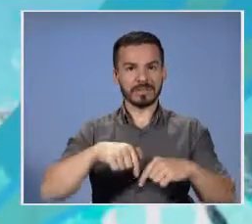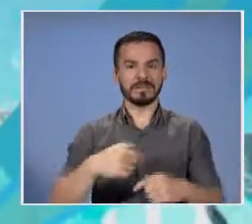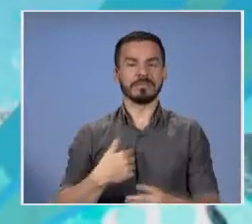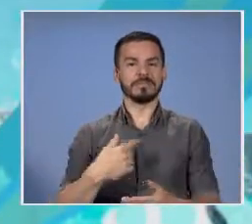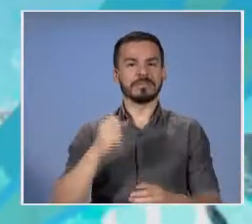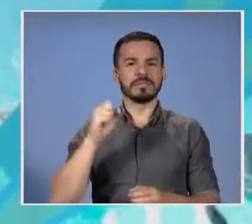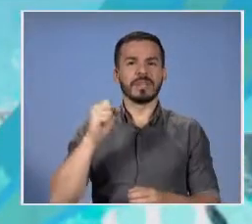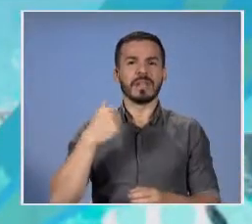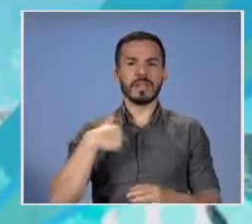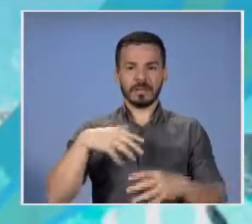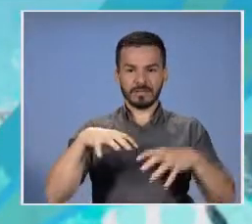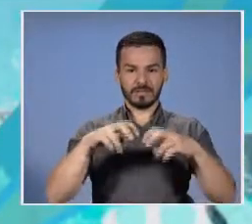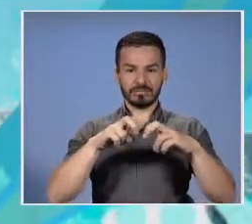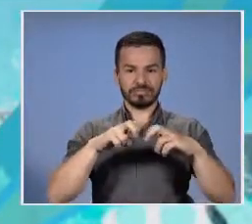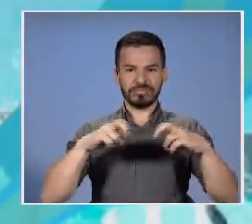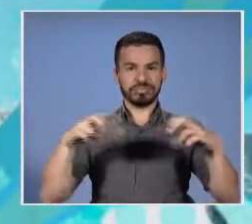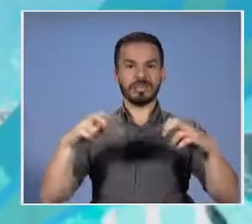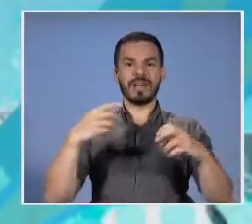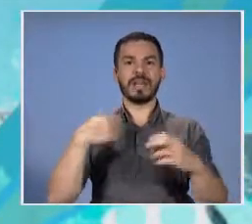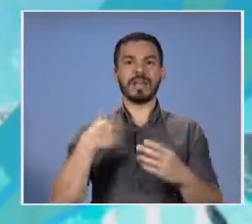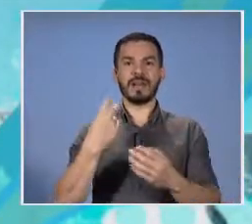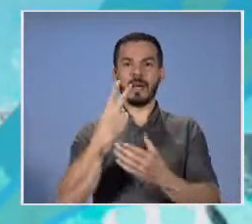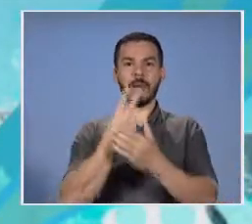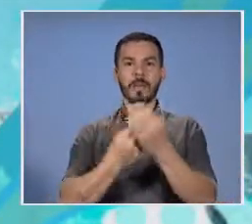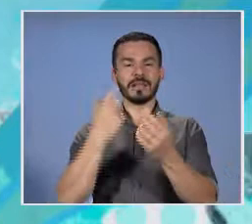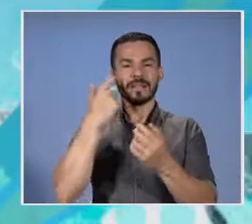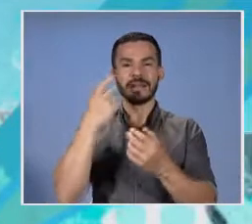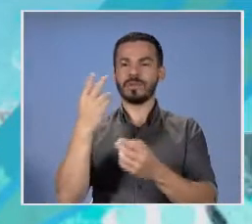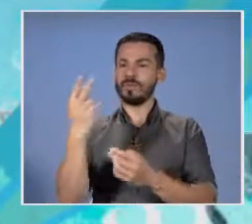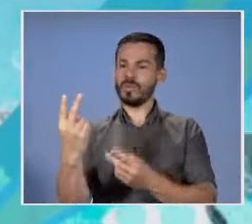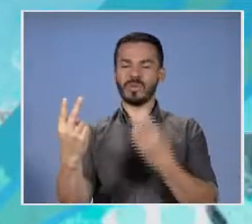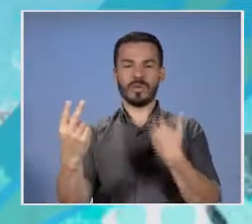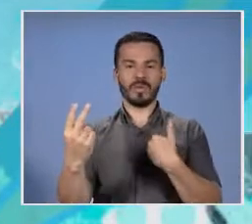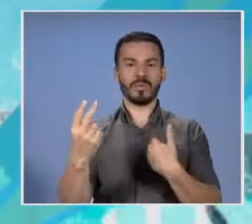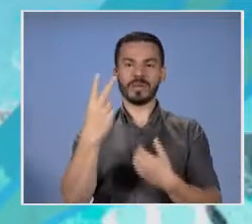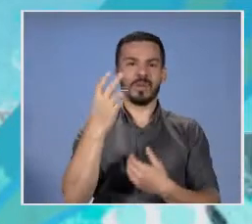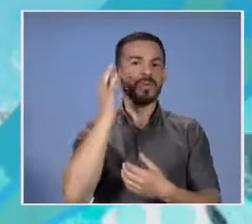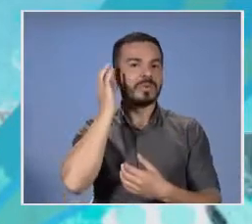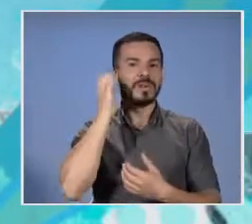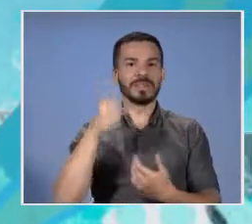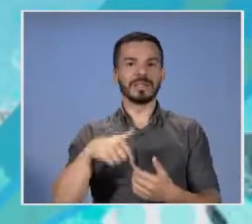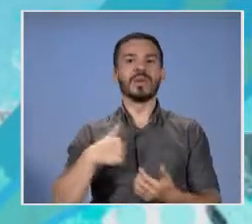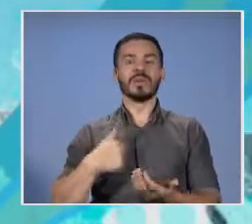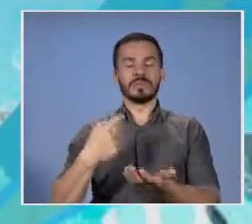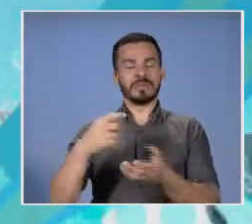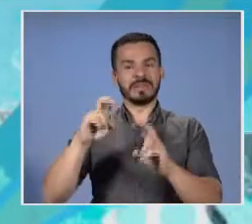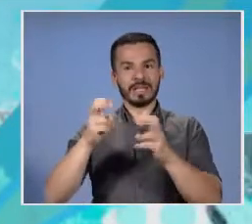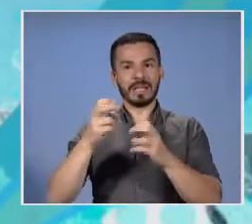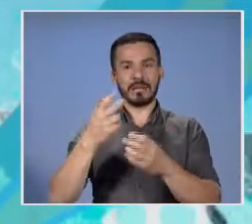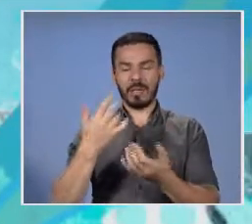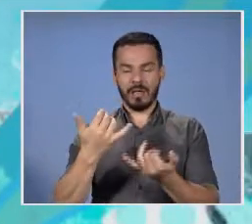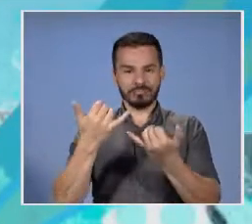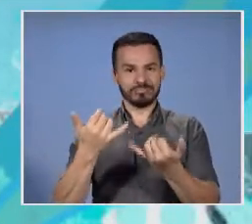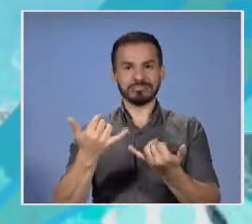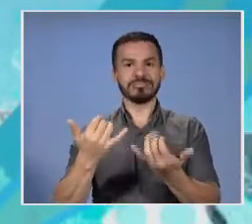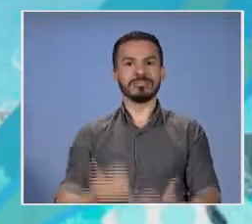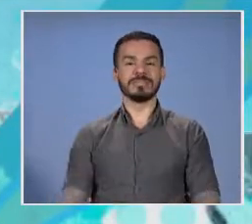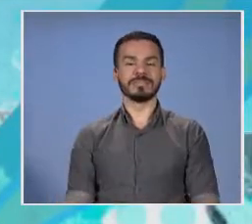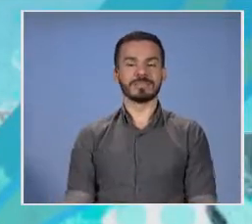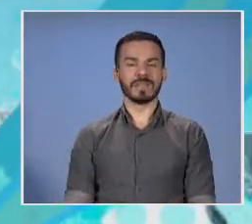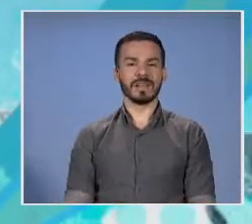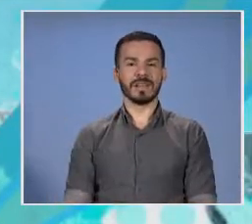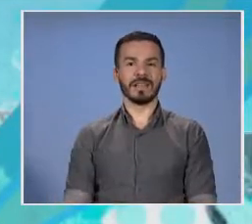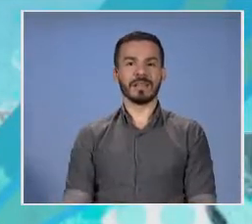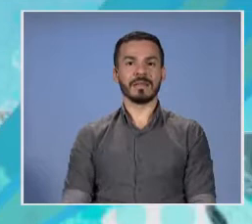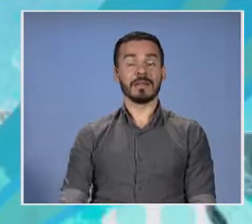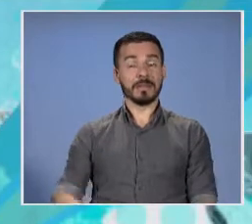un panel paritario, diría yo, para poder abordar el tema, que es un tema hoy día, por supuesto, vigente. Bueno, en primer lugar